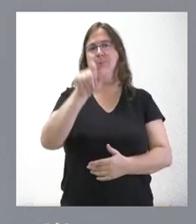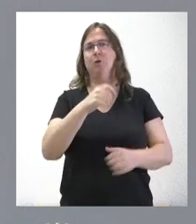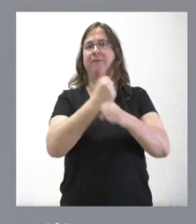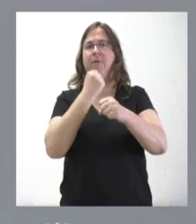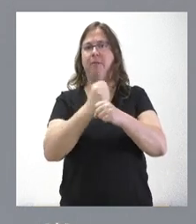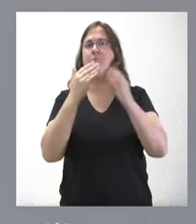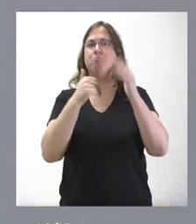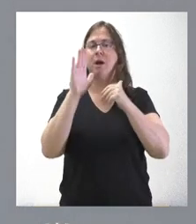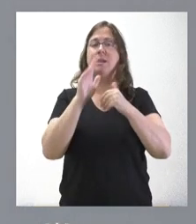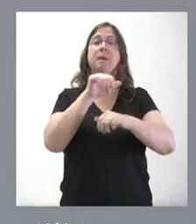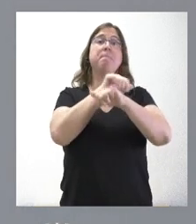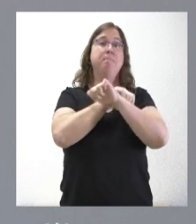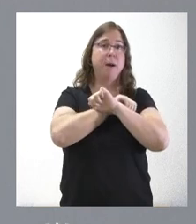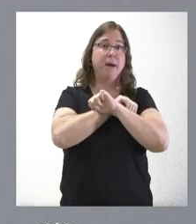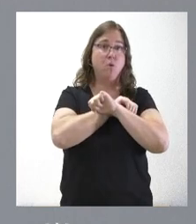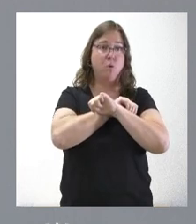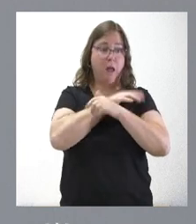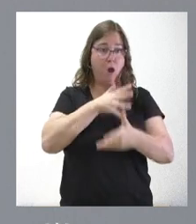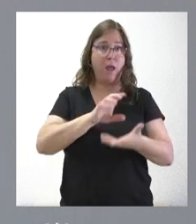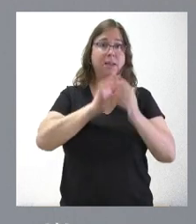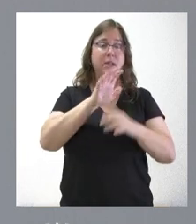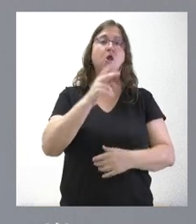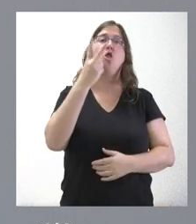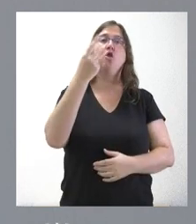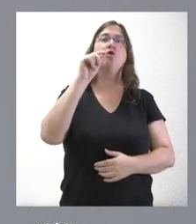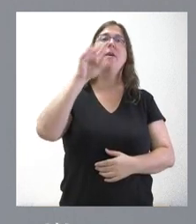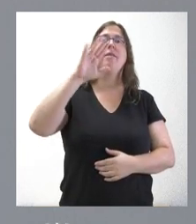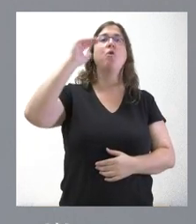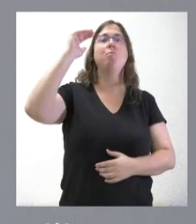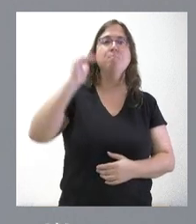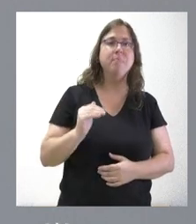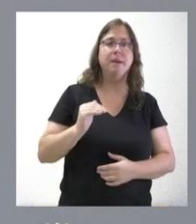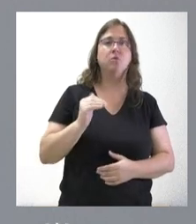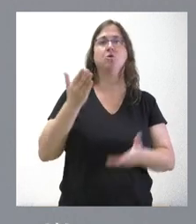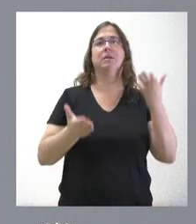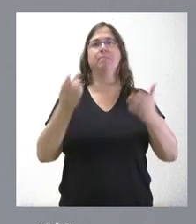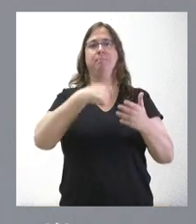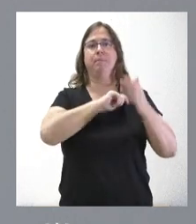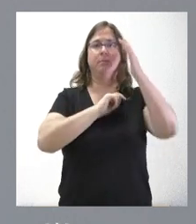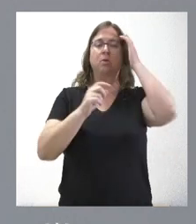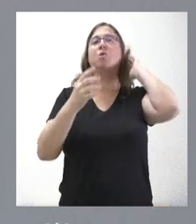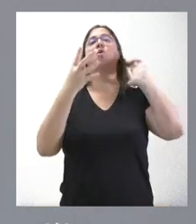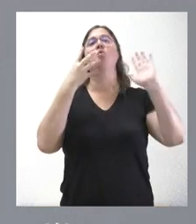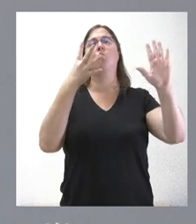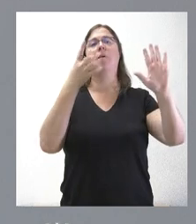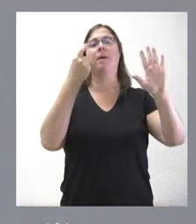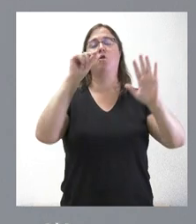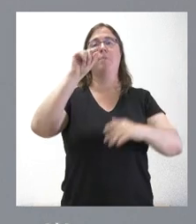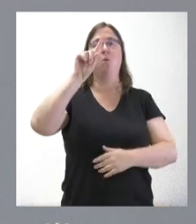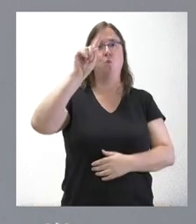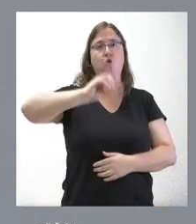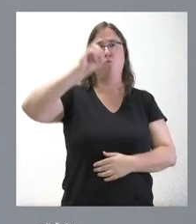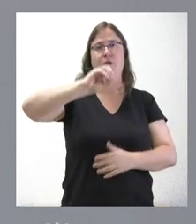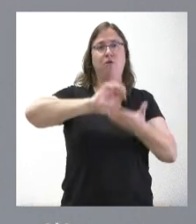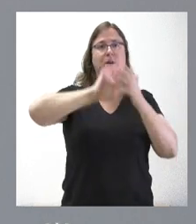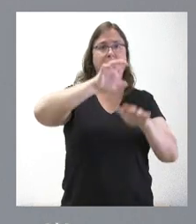y la tasa de paro en nuestra comunidad se sitúa 2,5 puntos por debajo de la media nacional, 9,1% de tasa de paro en